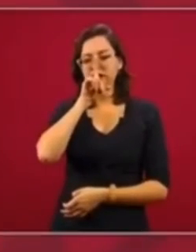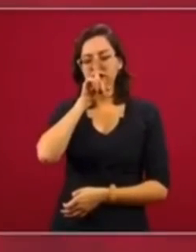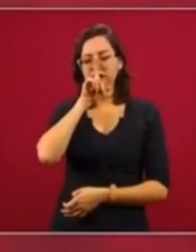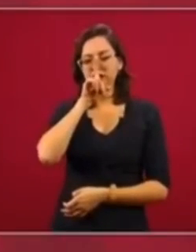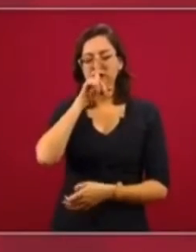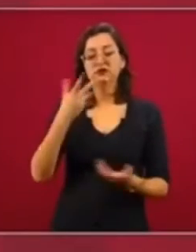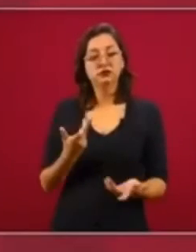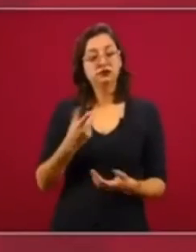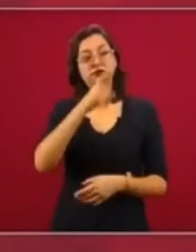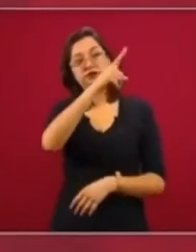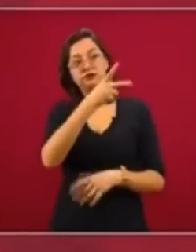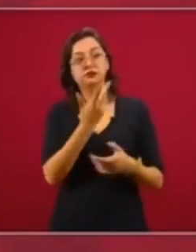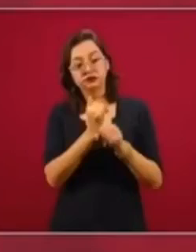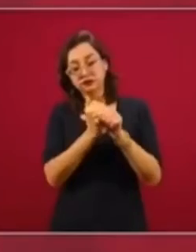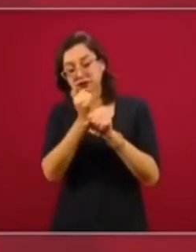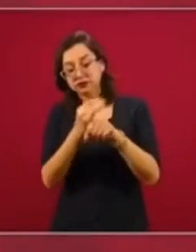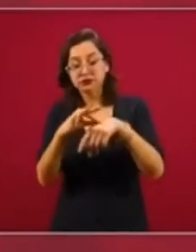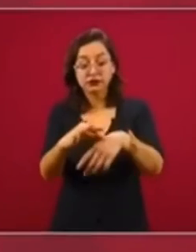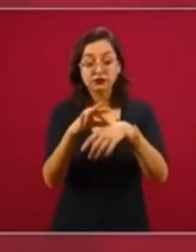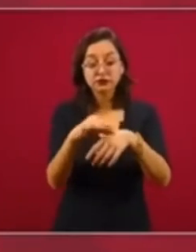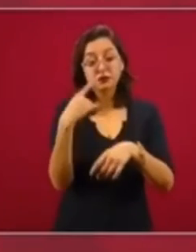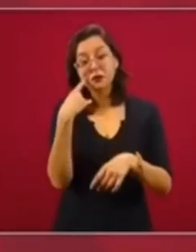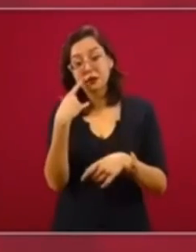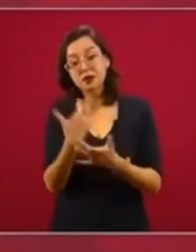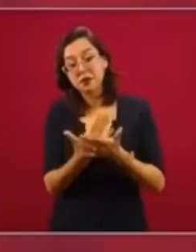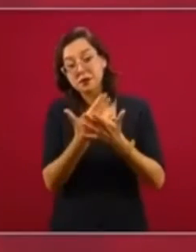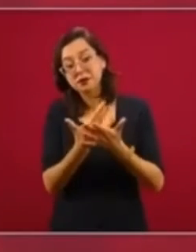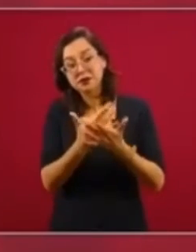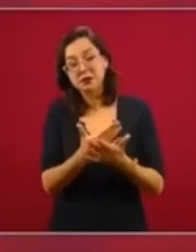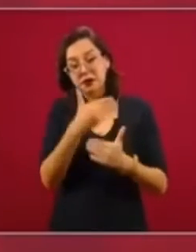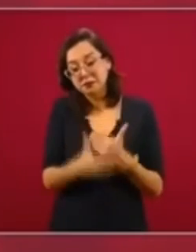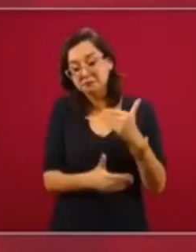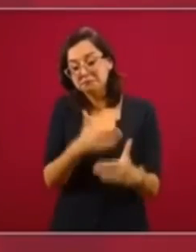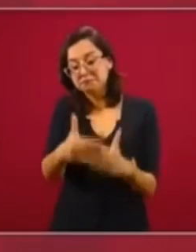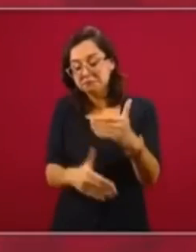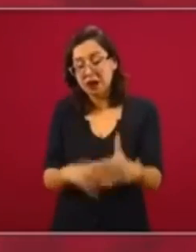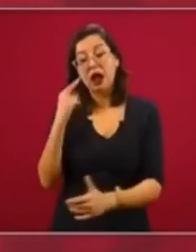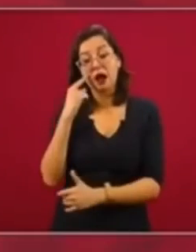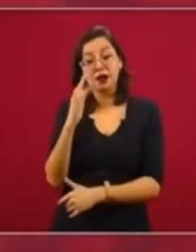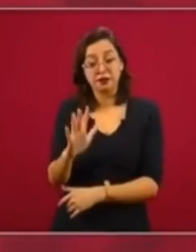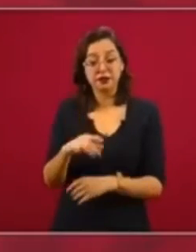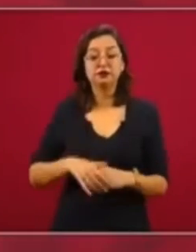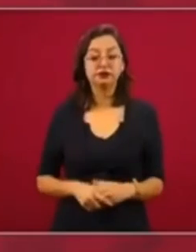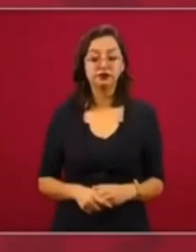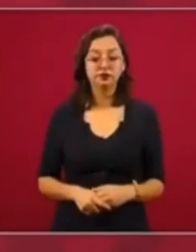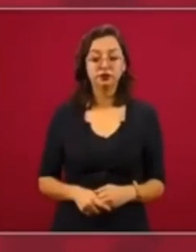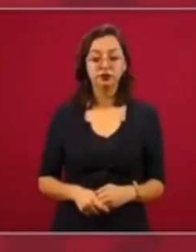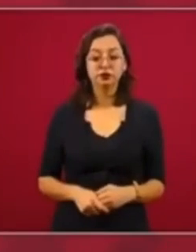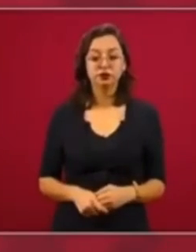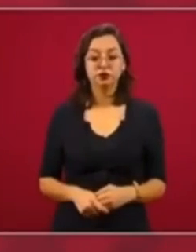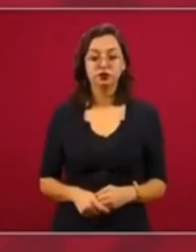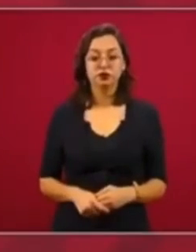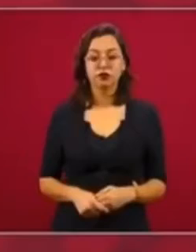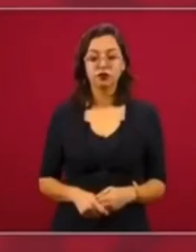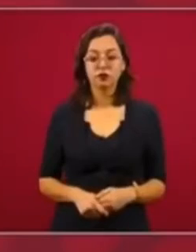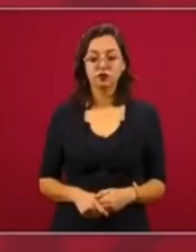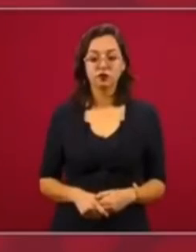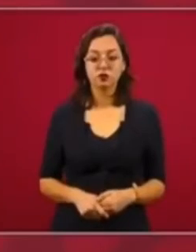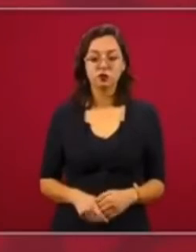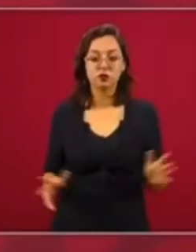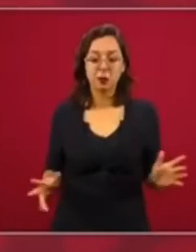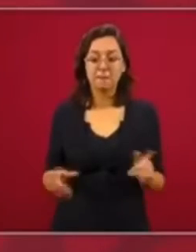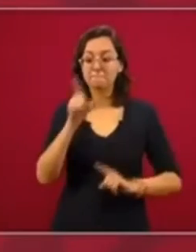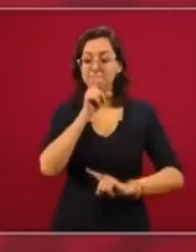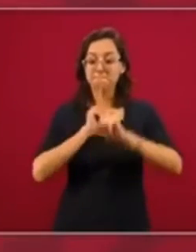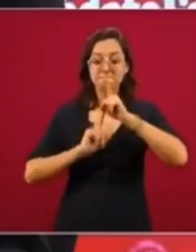sean los hechos, sea la realidad la que se imponga. Y no optar por la